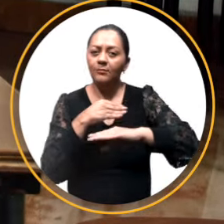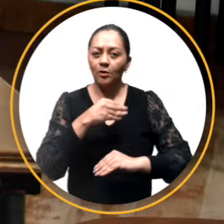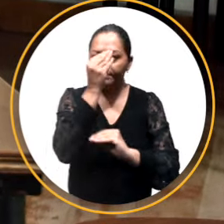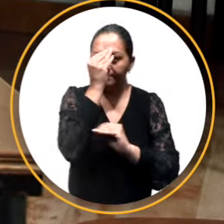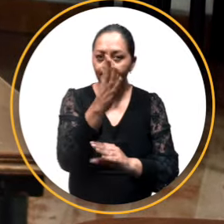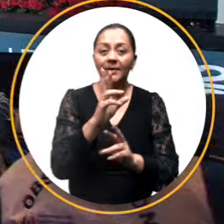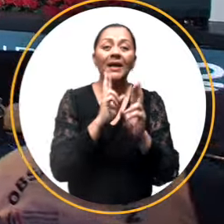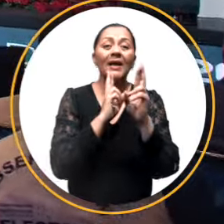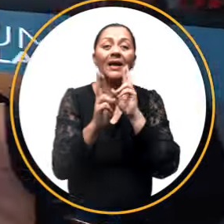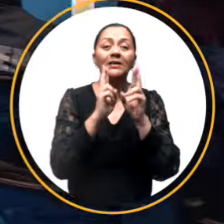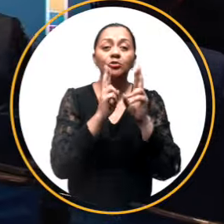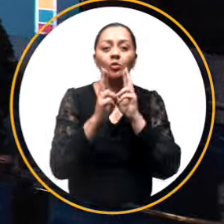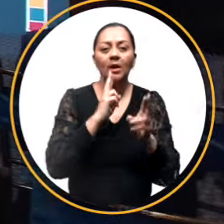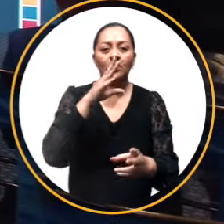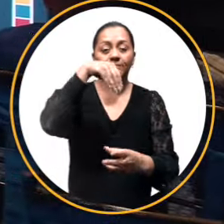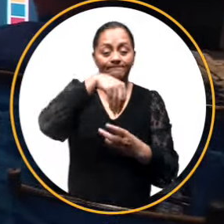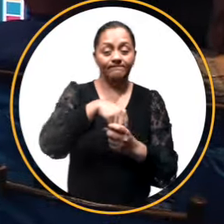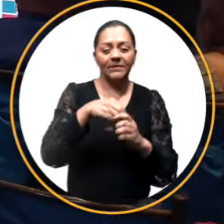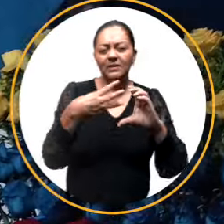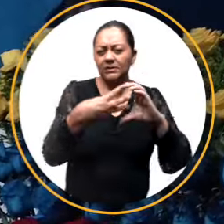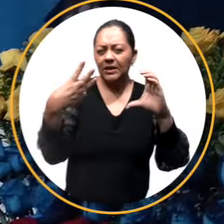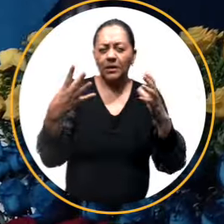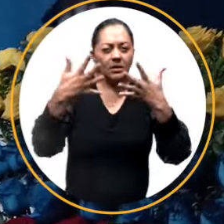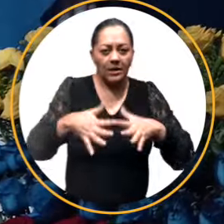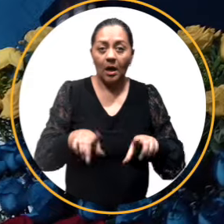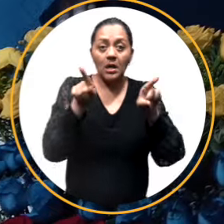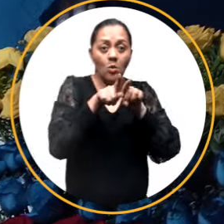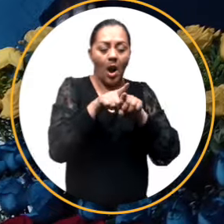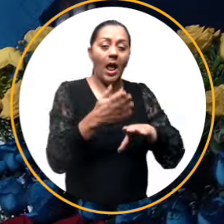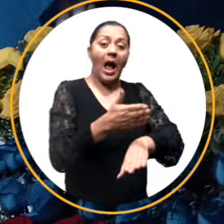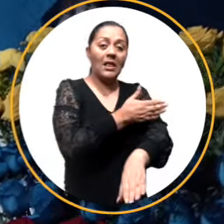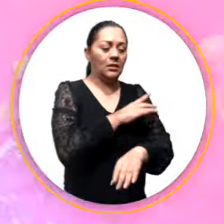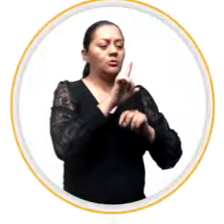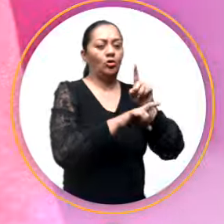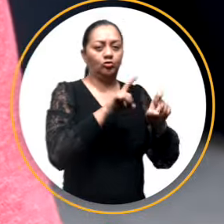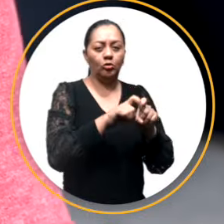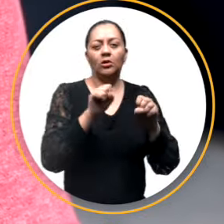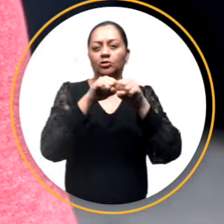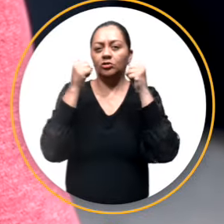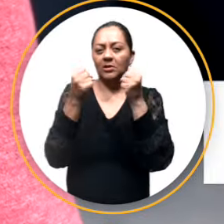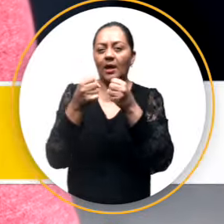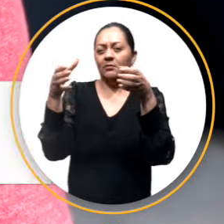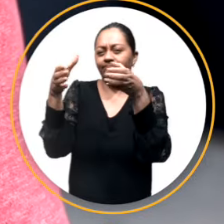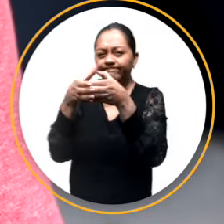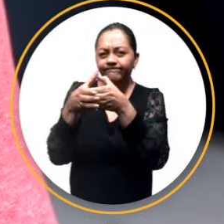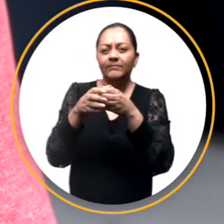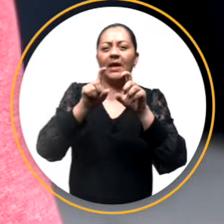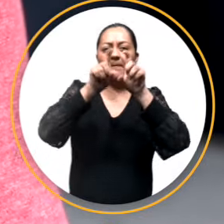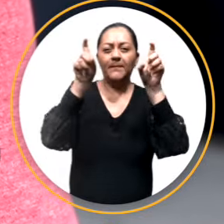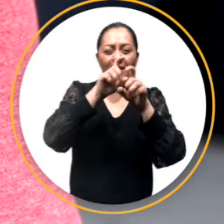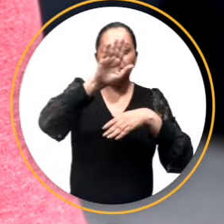resultados anunciados por el Consejo coinciden también con los de que la sociedad civil, las empresas de